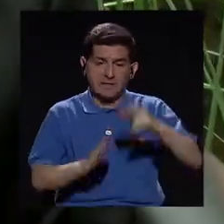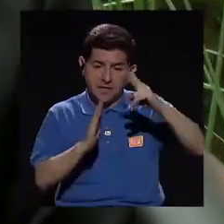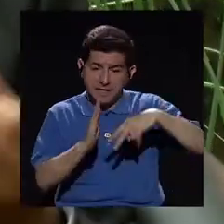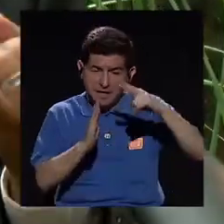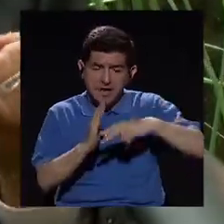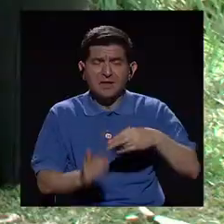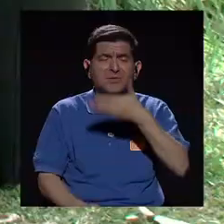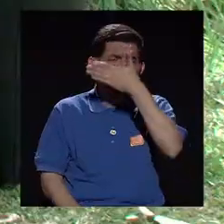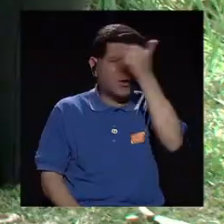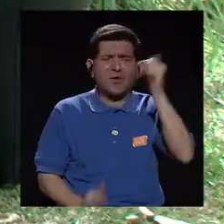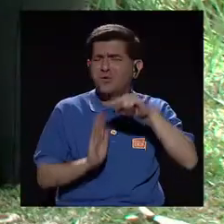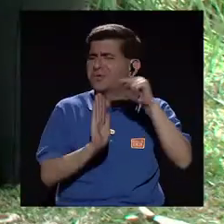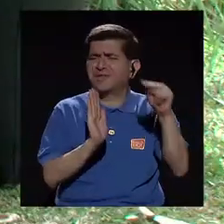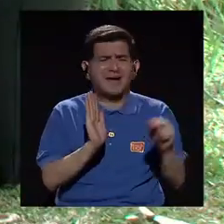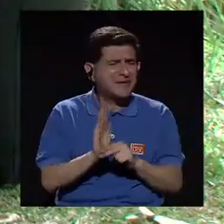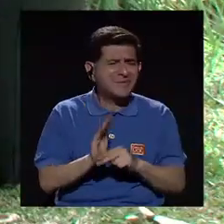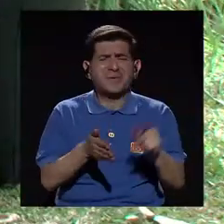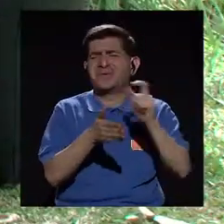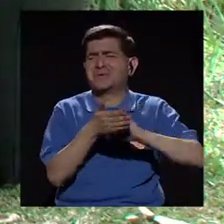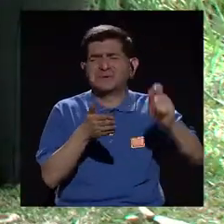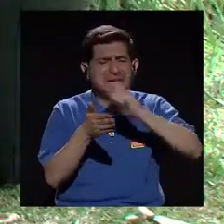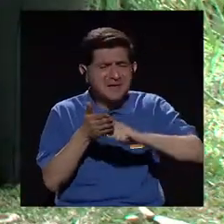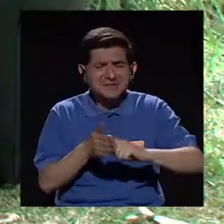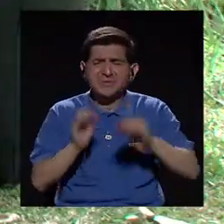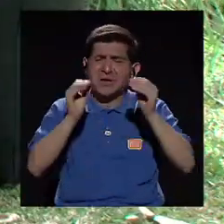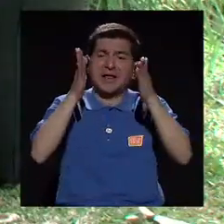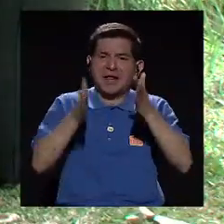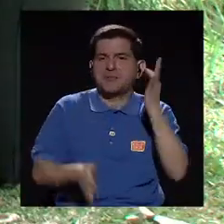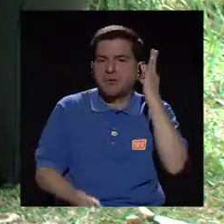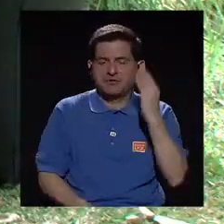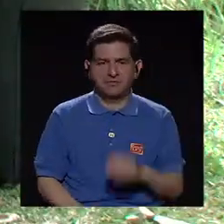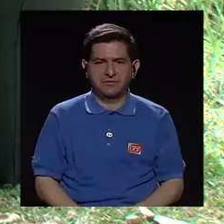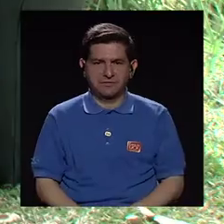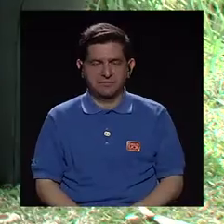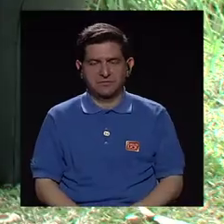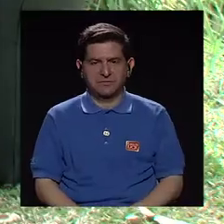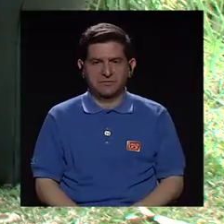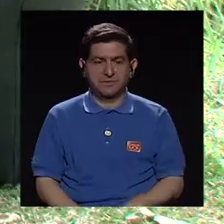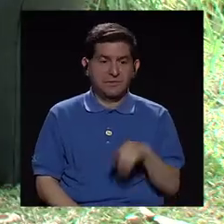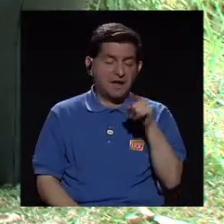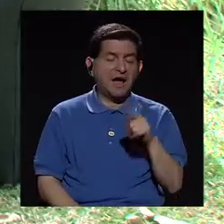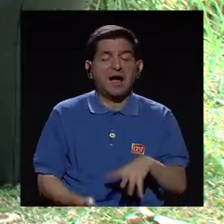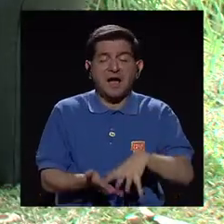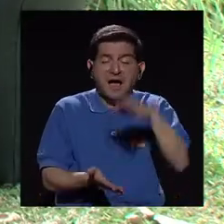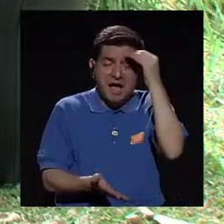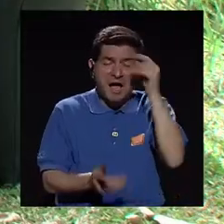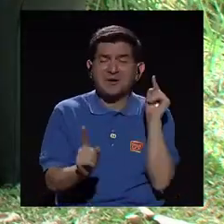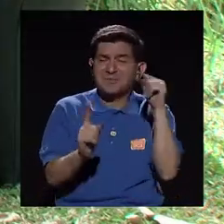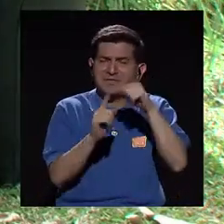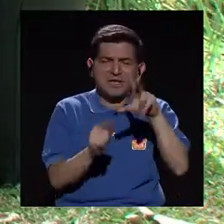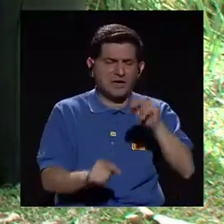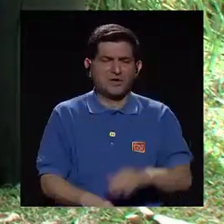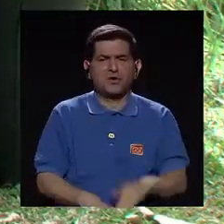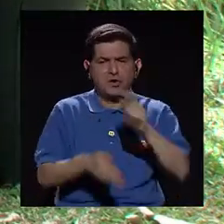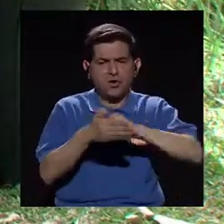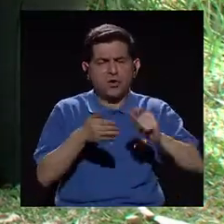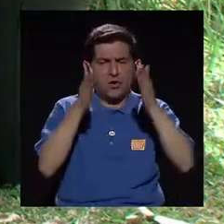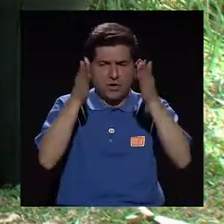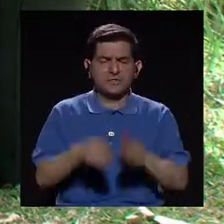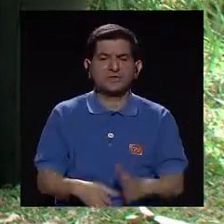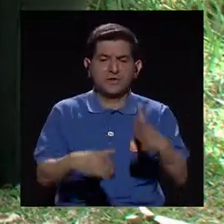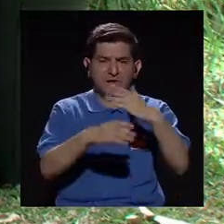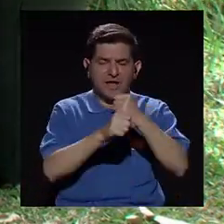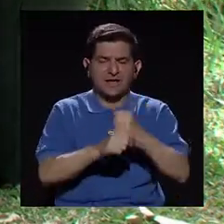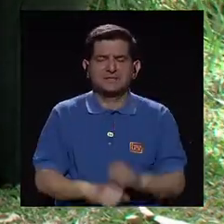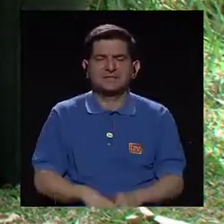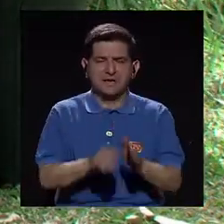con los niños, olvídense de las notas, de la escuela, de la maestra, de qué es para aprender. Los escritores que hacemos